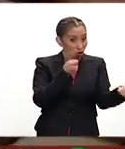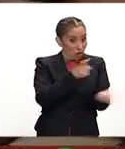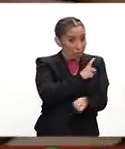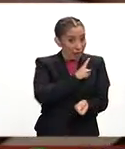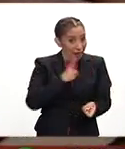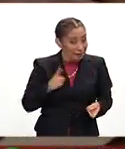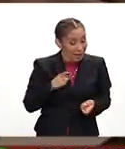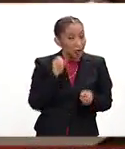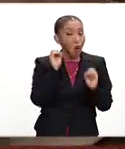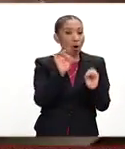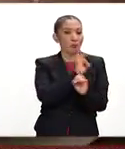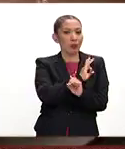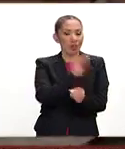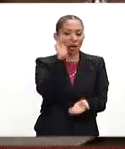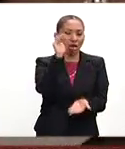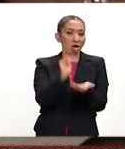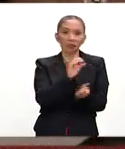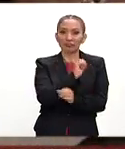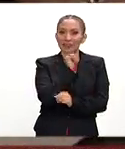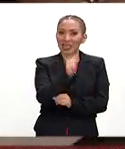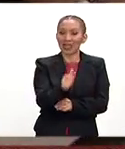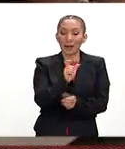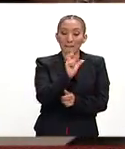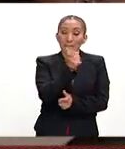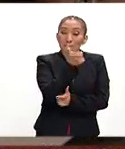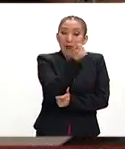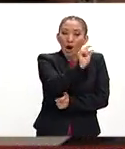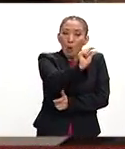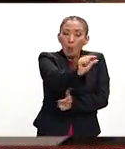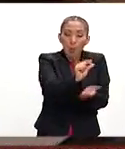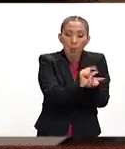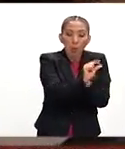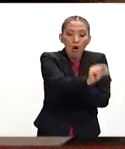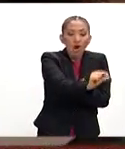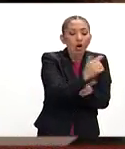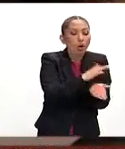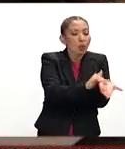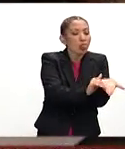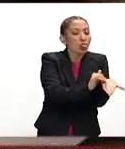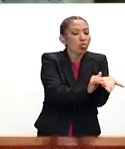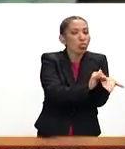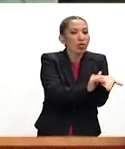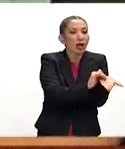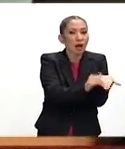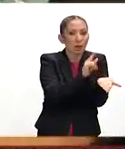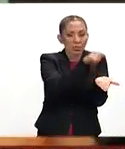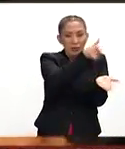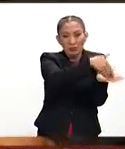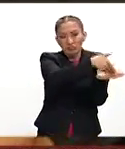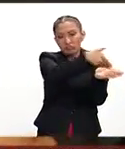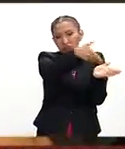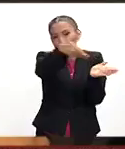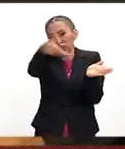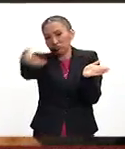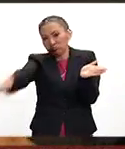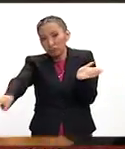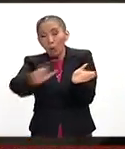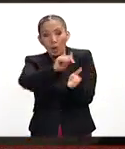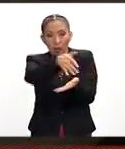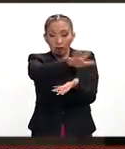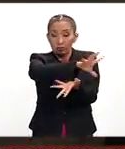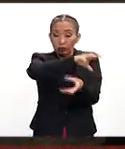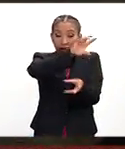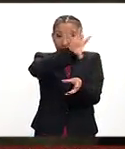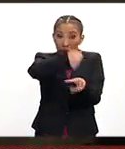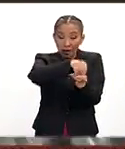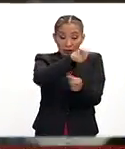¿O que incluso esta puede no disminuir? El pago mínimo es una cantidad que le permite liquidar su deuda a largo plazo. Generalmente, una vez cubierto